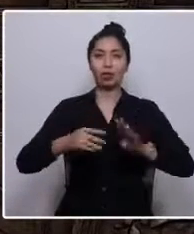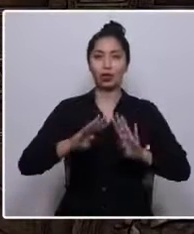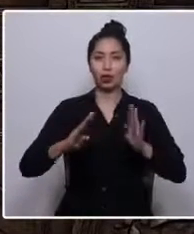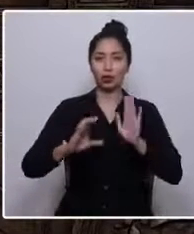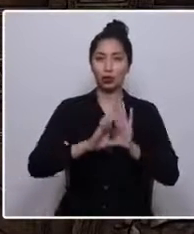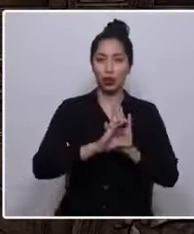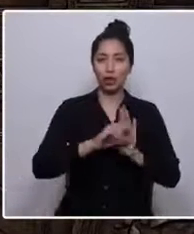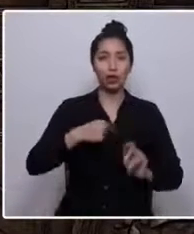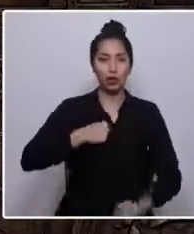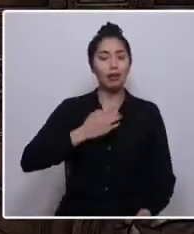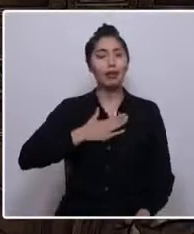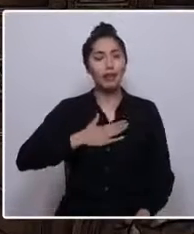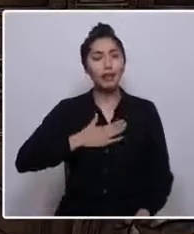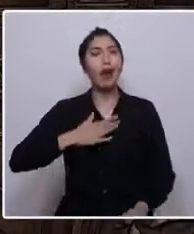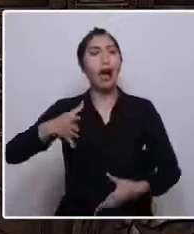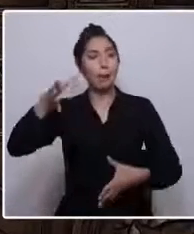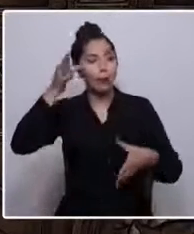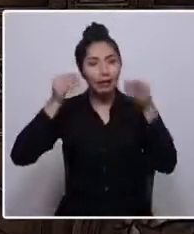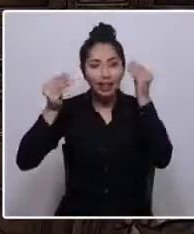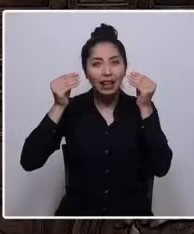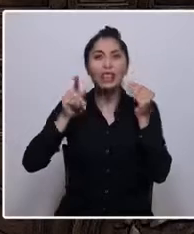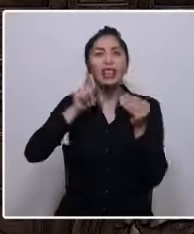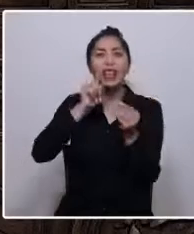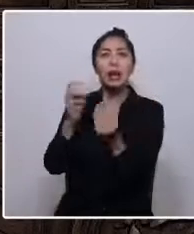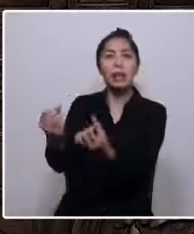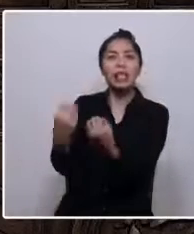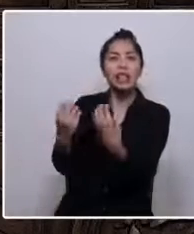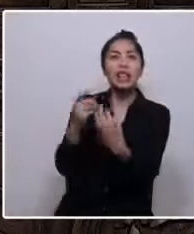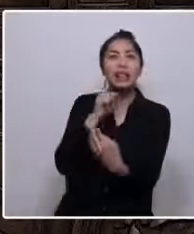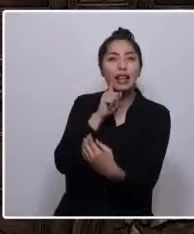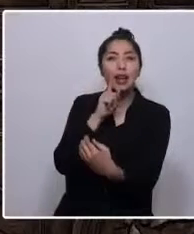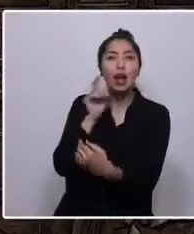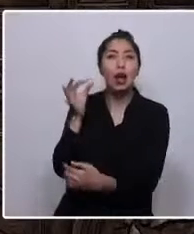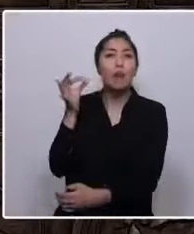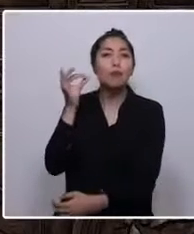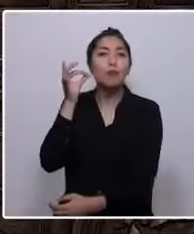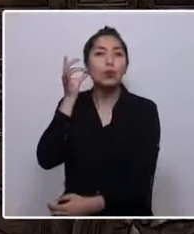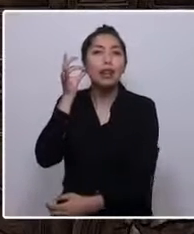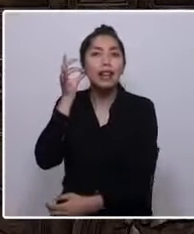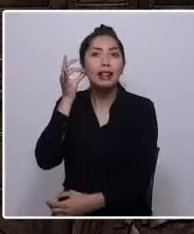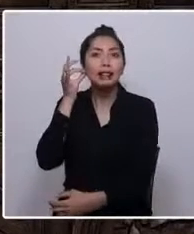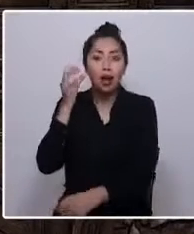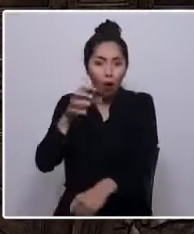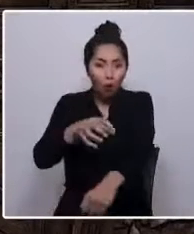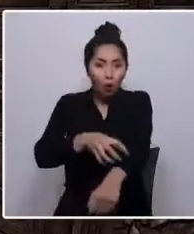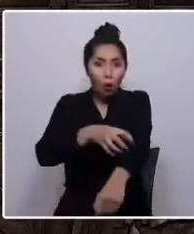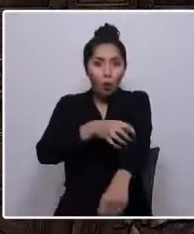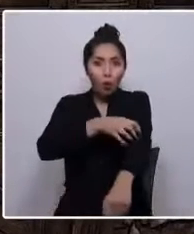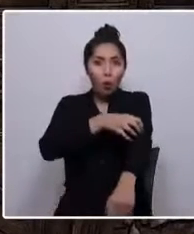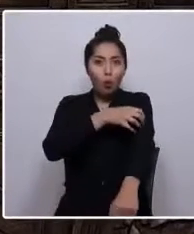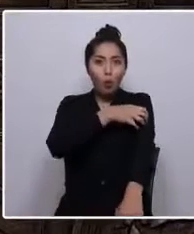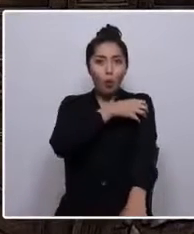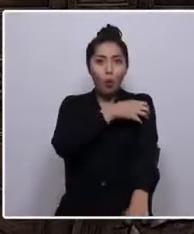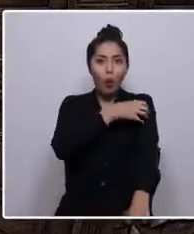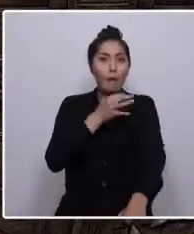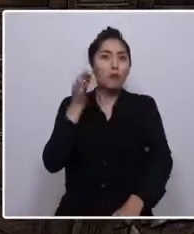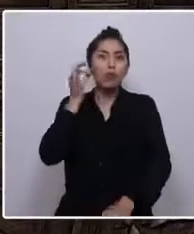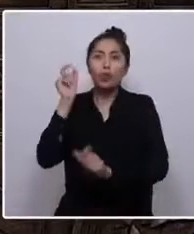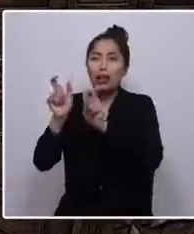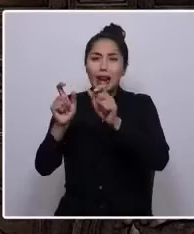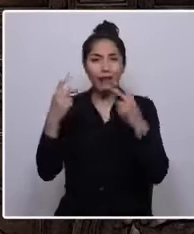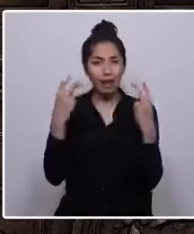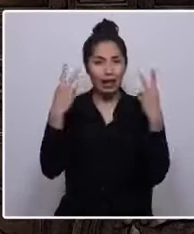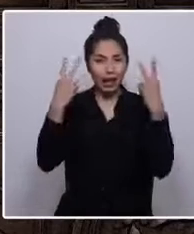aprender de mujeres de los más diversos ámbitos territoriales y sociales, mujeres valientes,